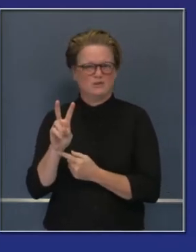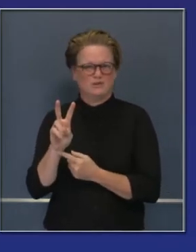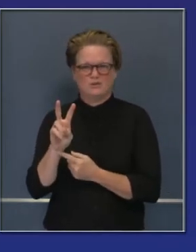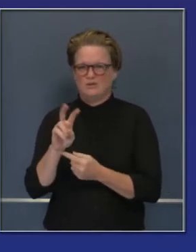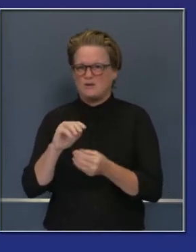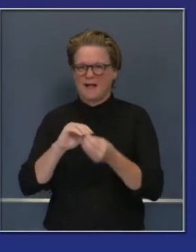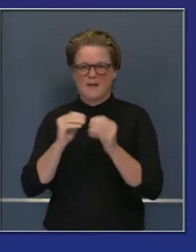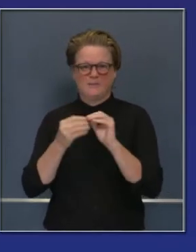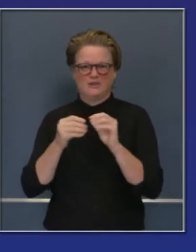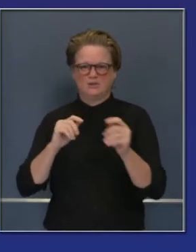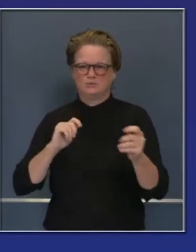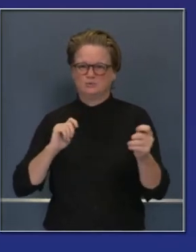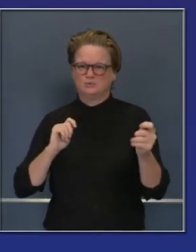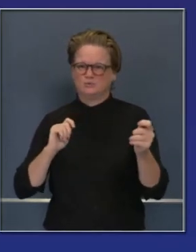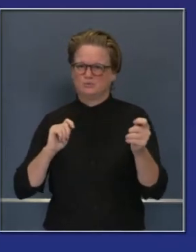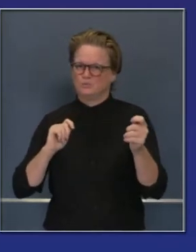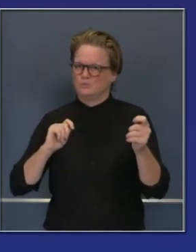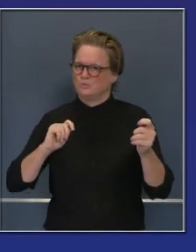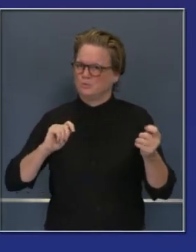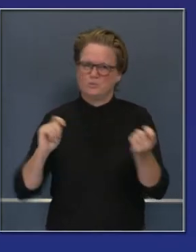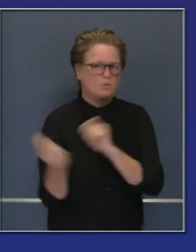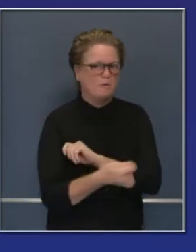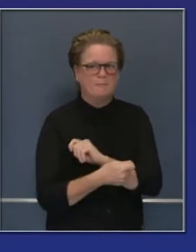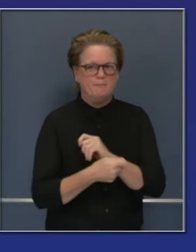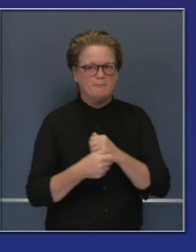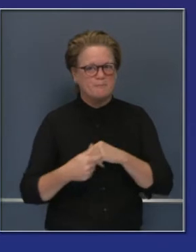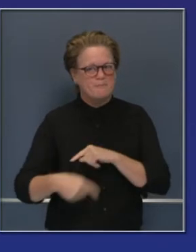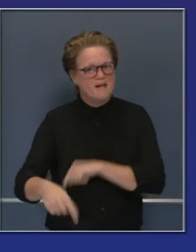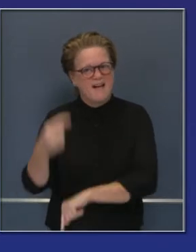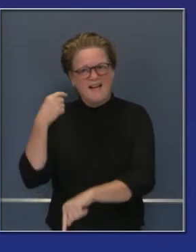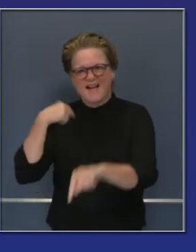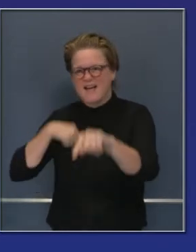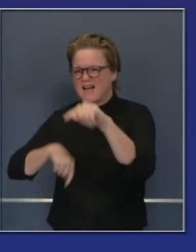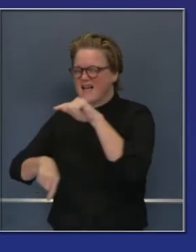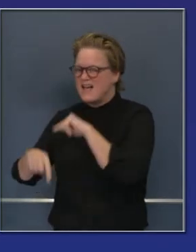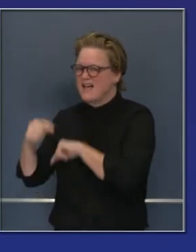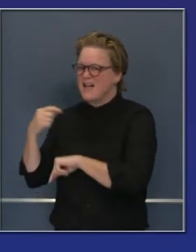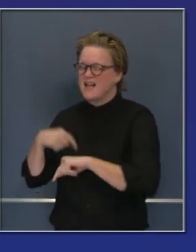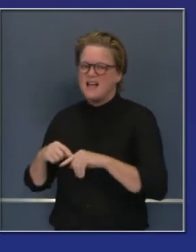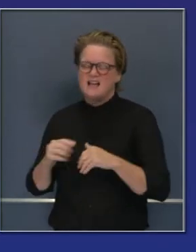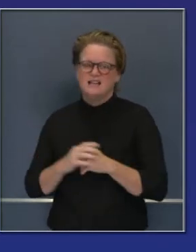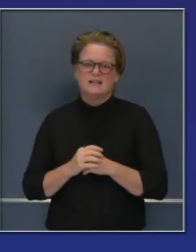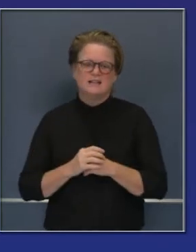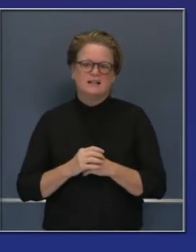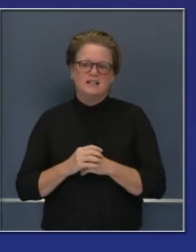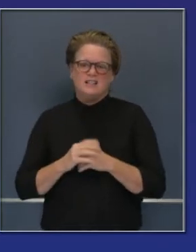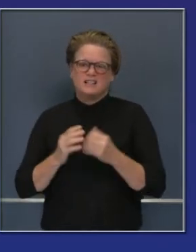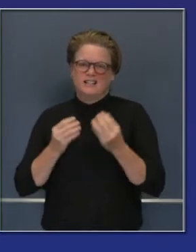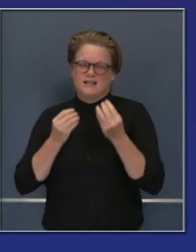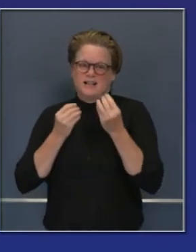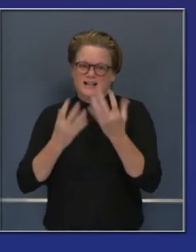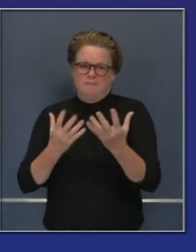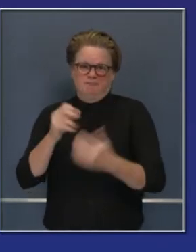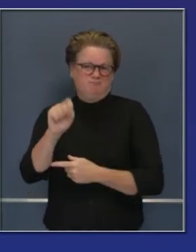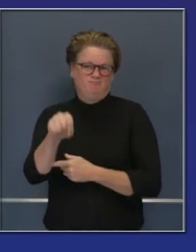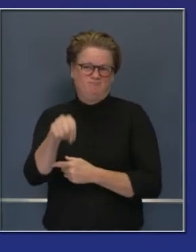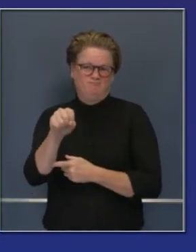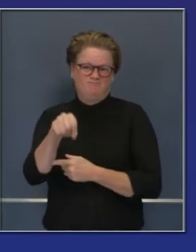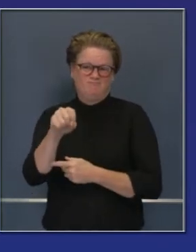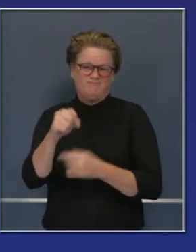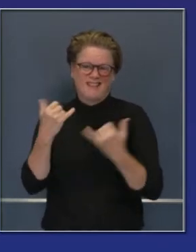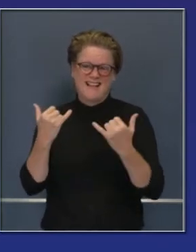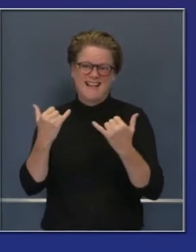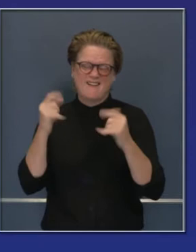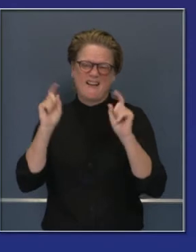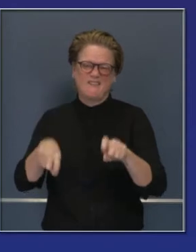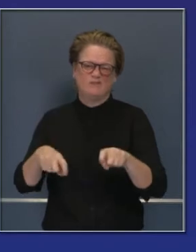no hacia adelante. Si es que la semana pasada es una indicación del movimiento que vamos a ver